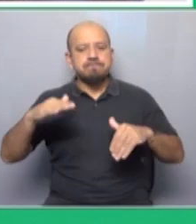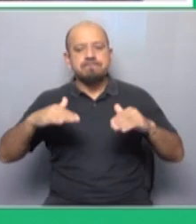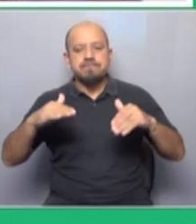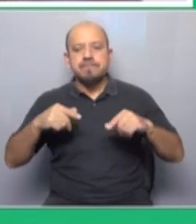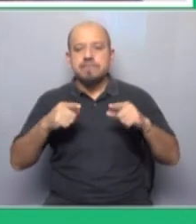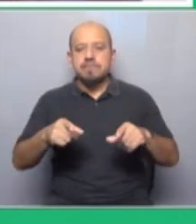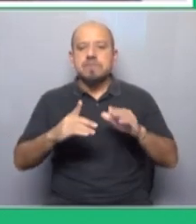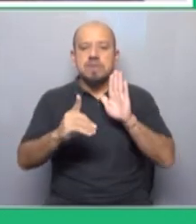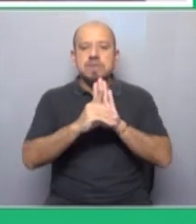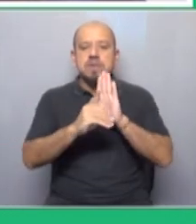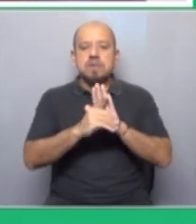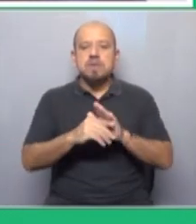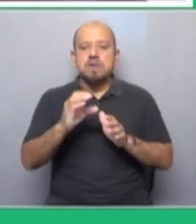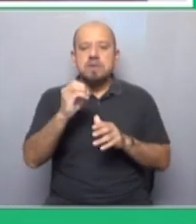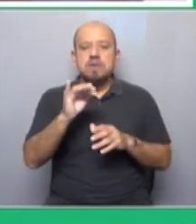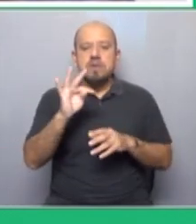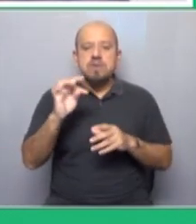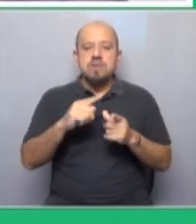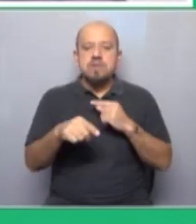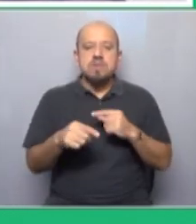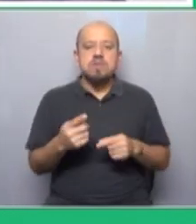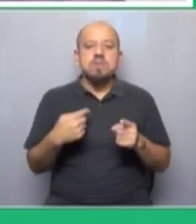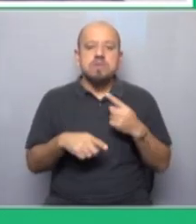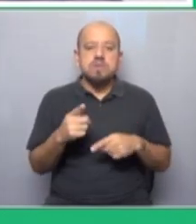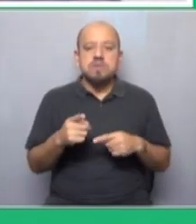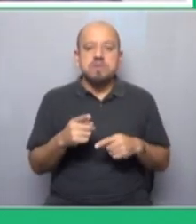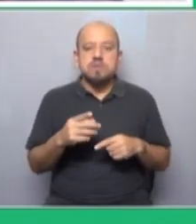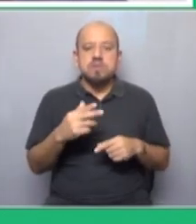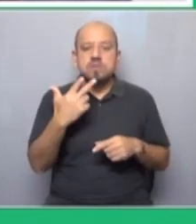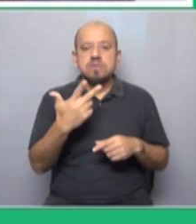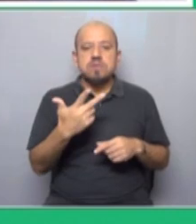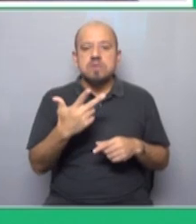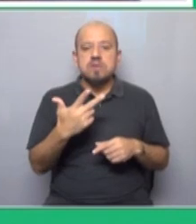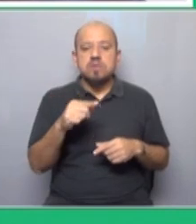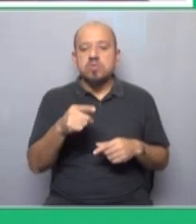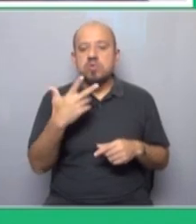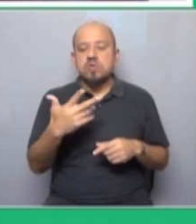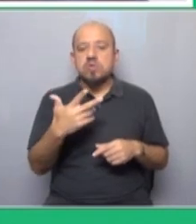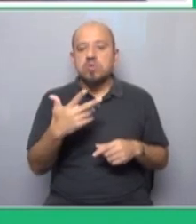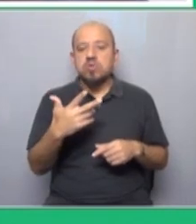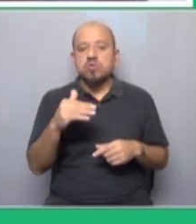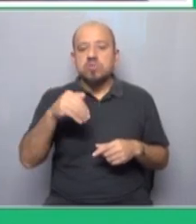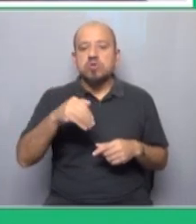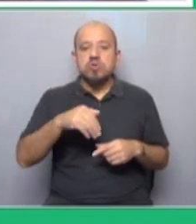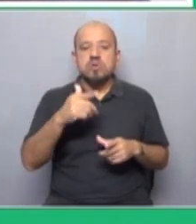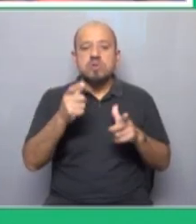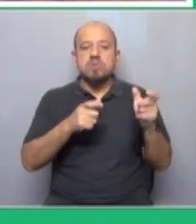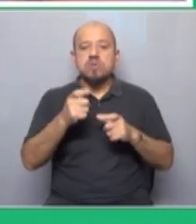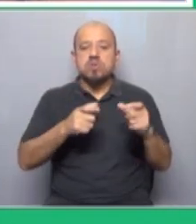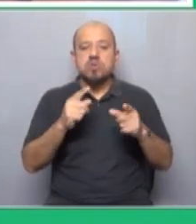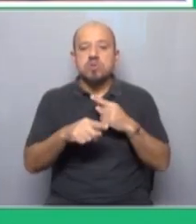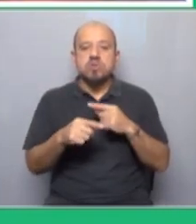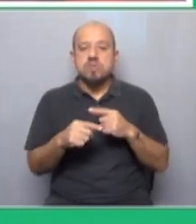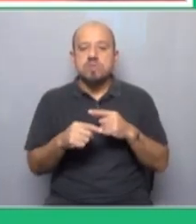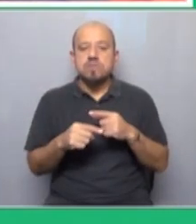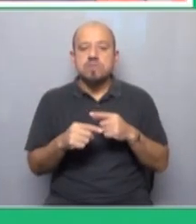son datos de la Organización Internacional del Trabajo. Así que estamos hablando de 3.5 mil millones de obreros y obreras en el planeta o